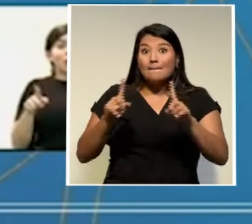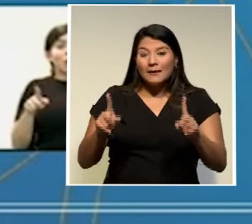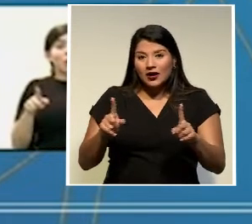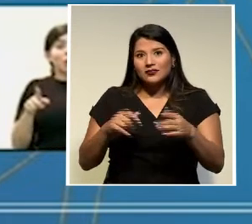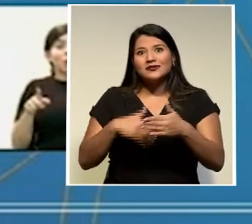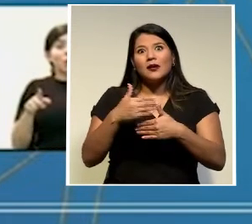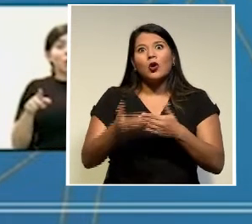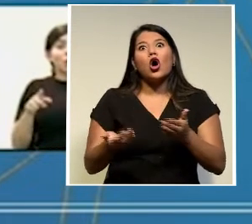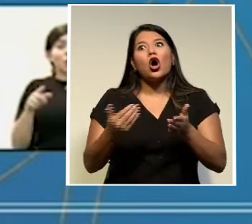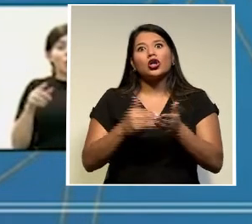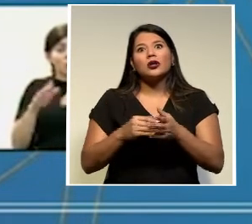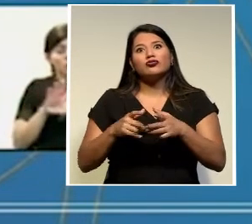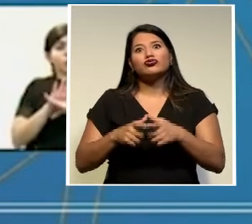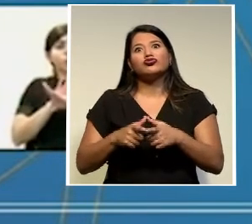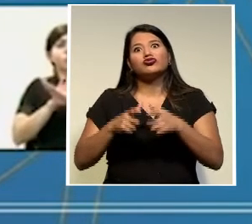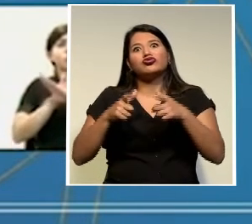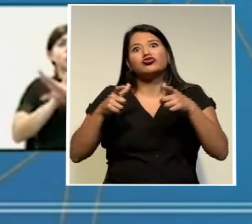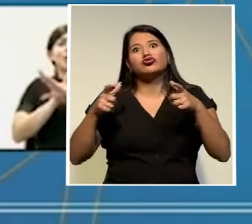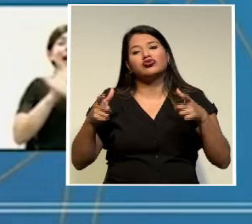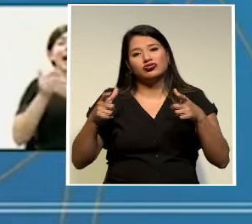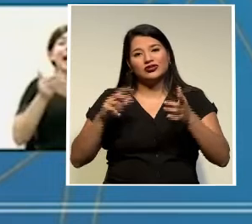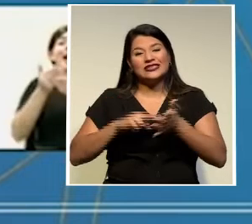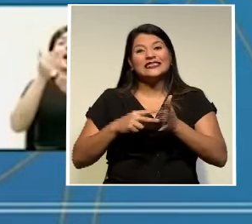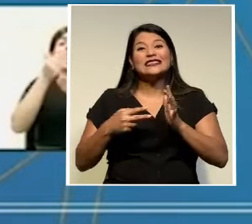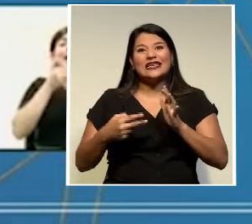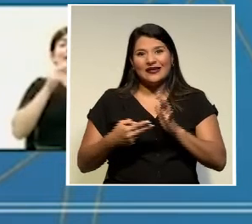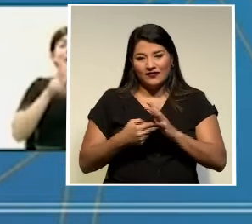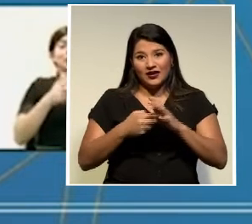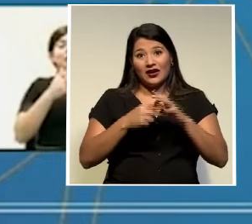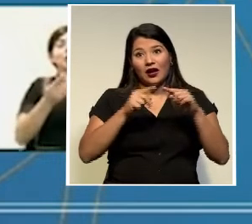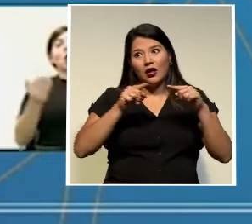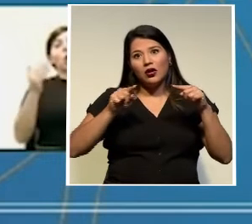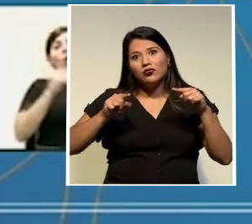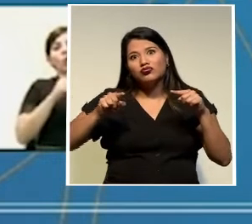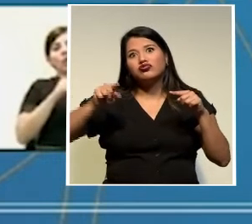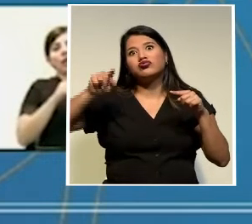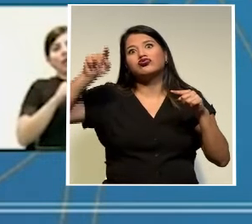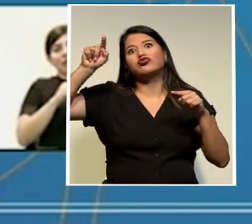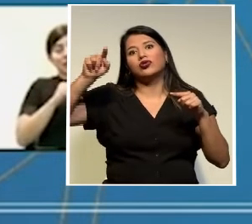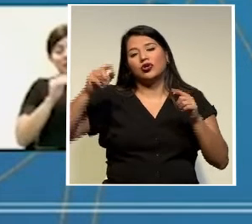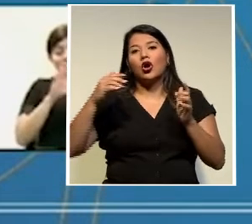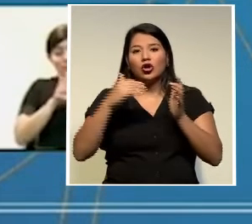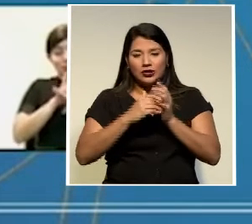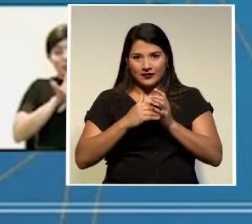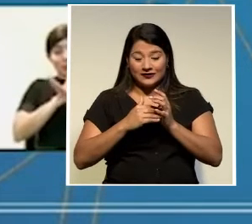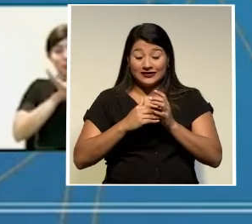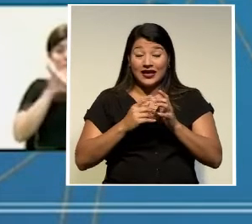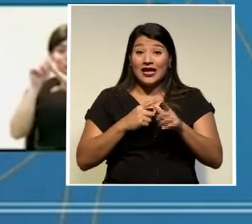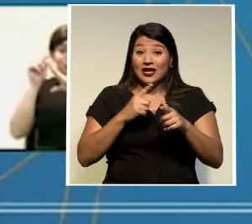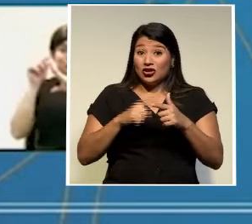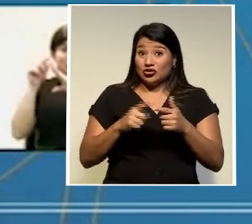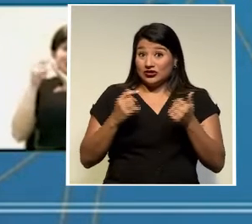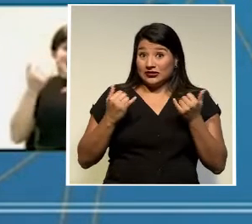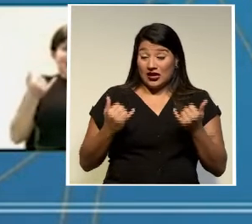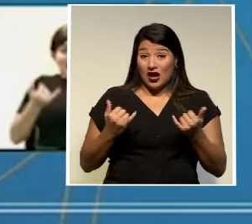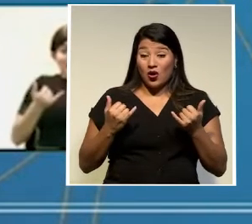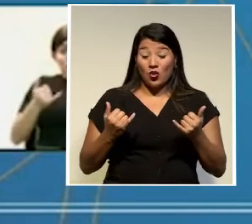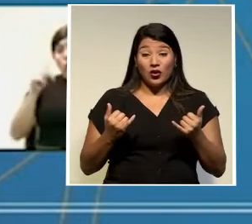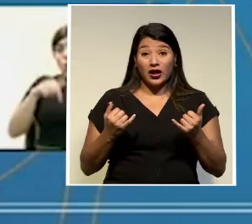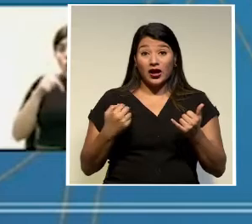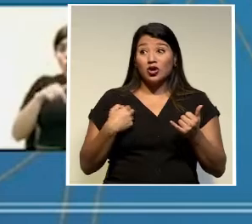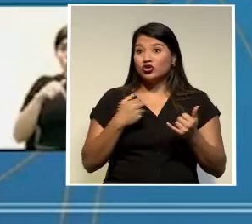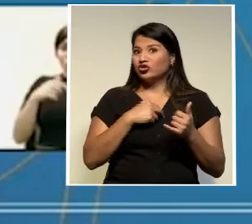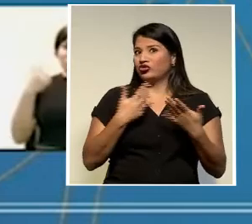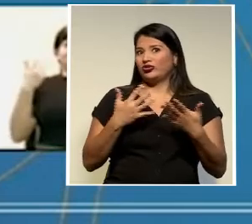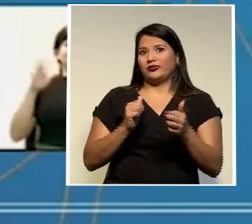donde estamos el umbral máximo antes de que comenzara a subir otra vez y hoy estamos ya